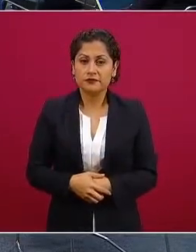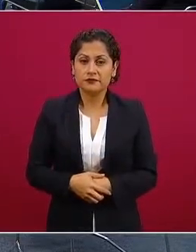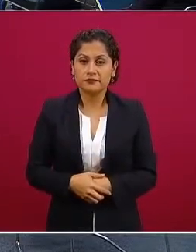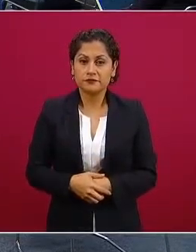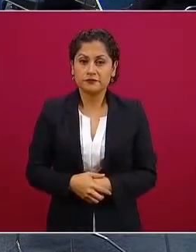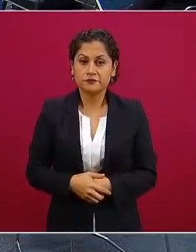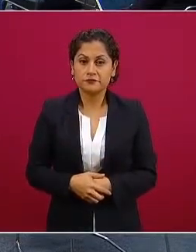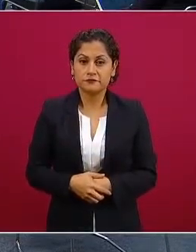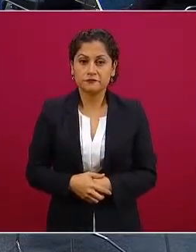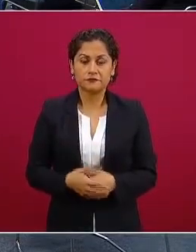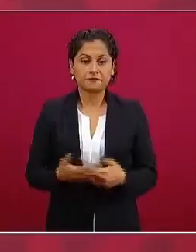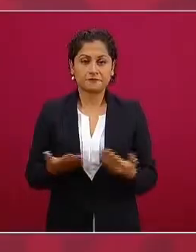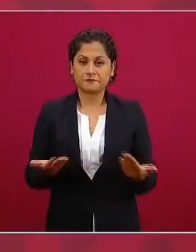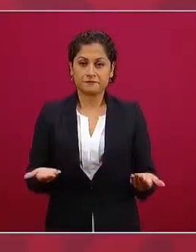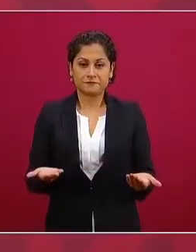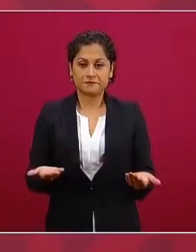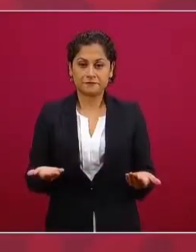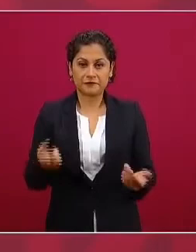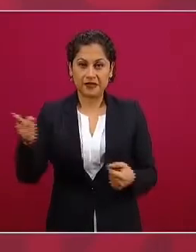callado